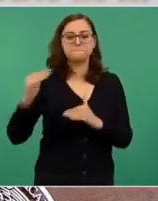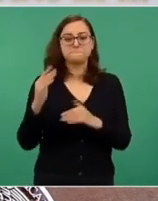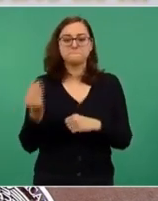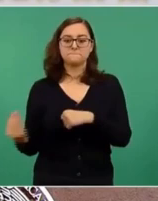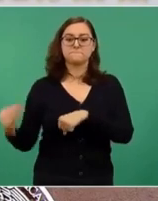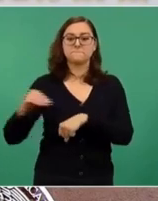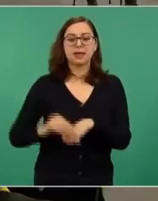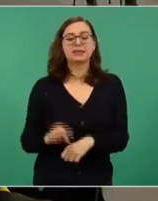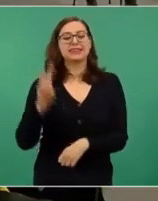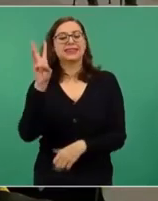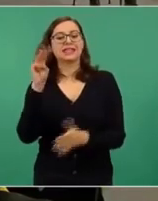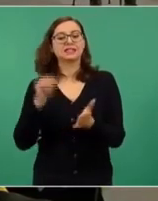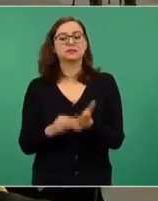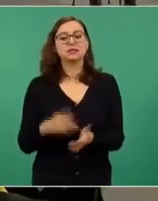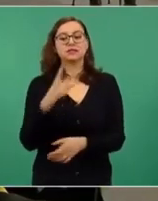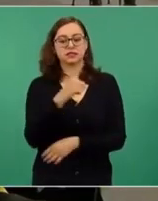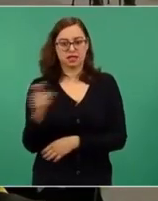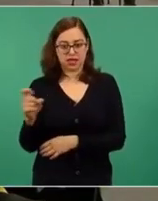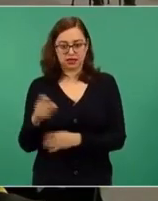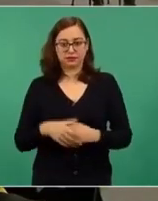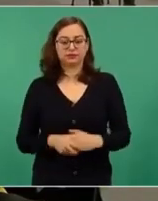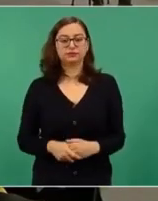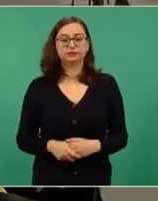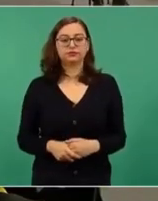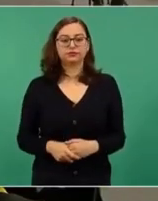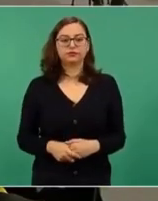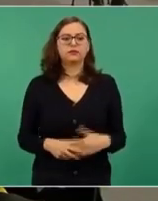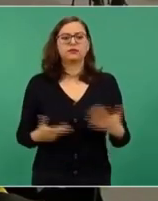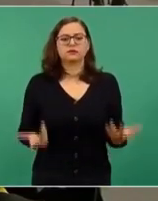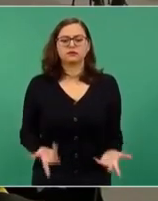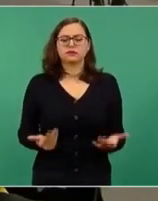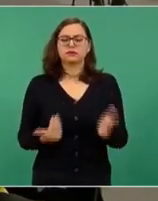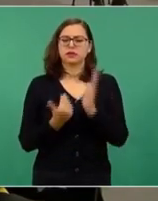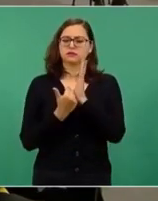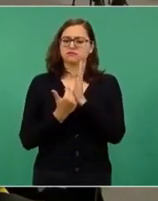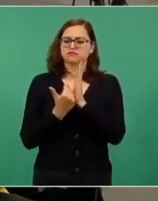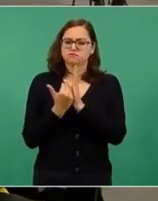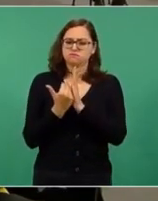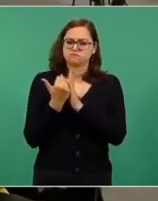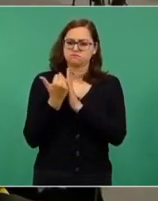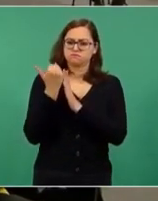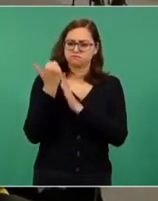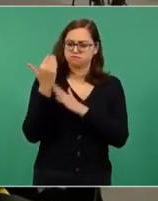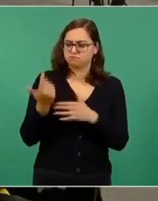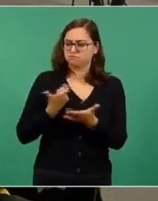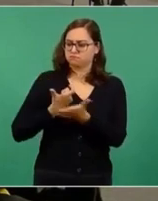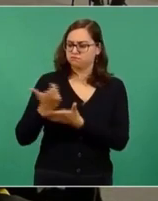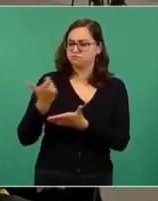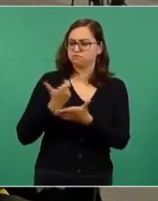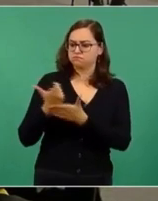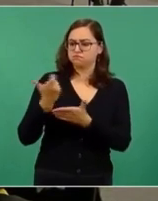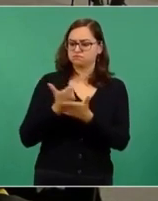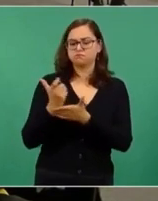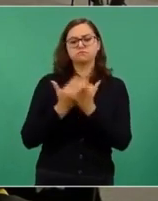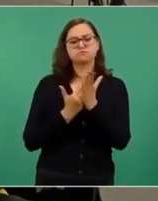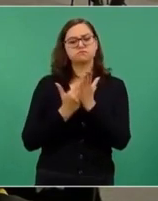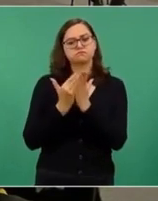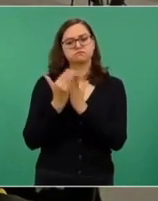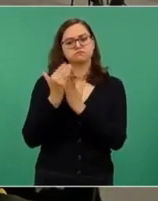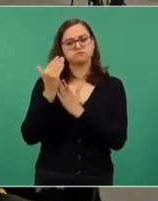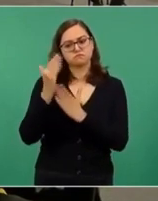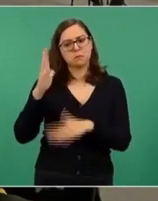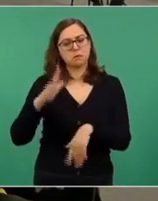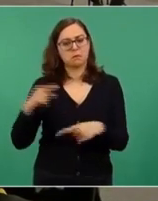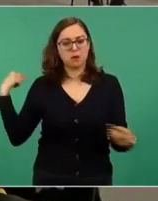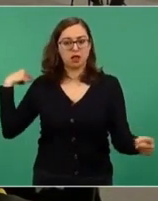Adelante. ¿Cómo ha venido incrementando la pensión a lo largo de el tiempo de que